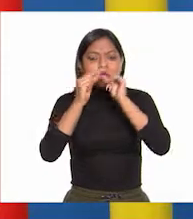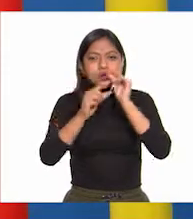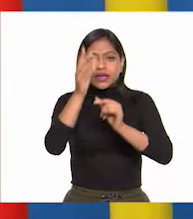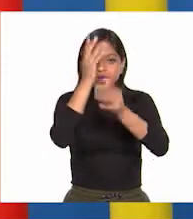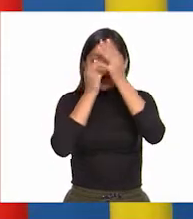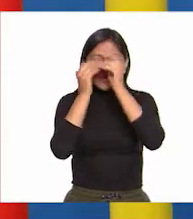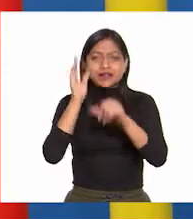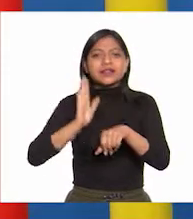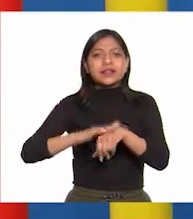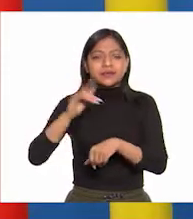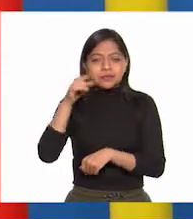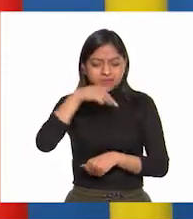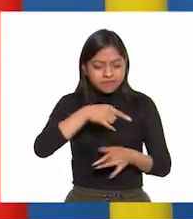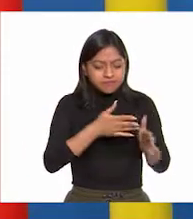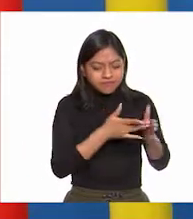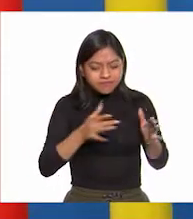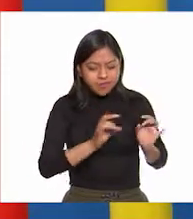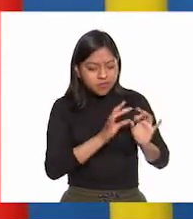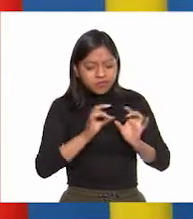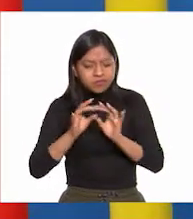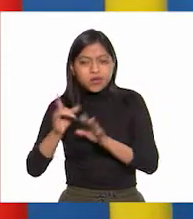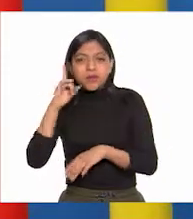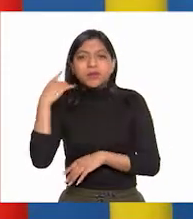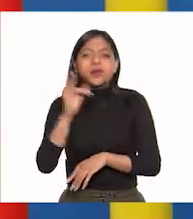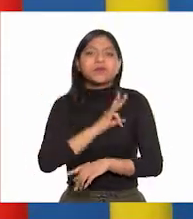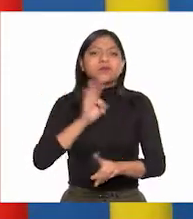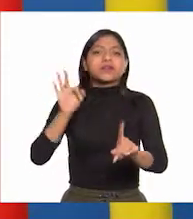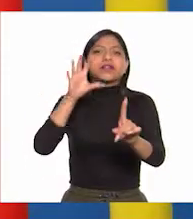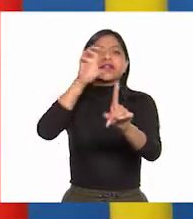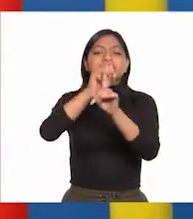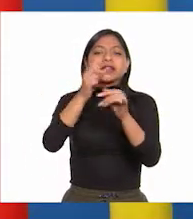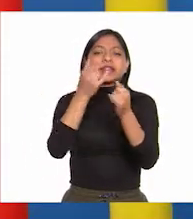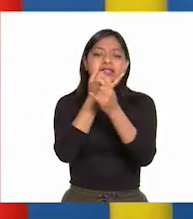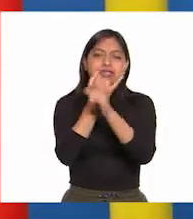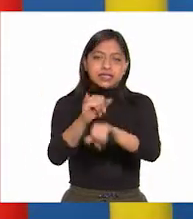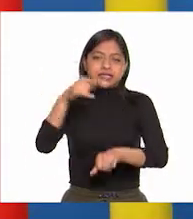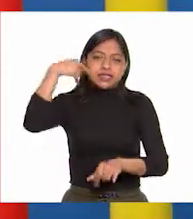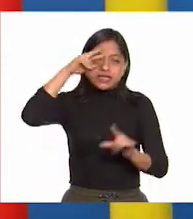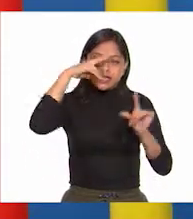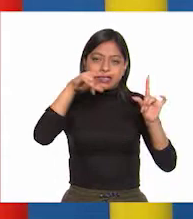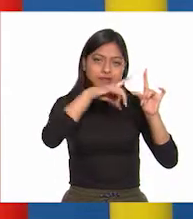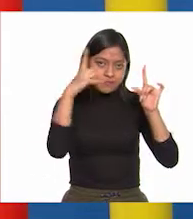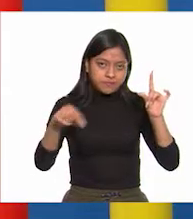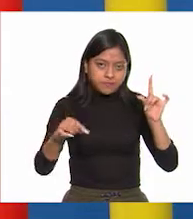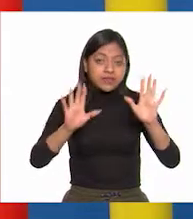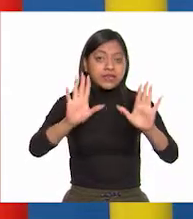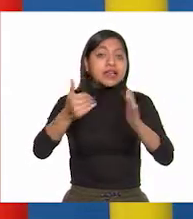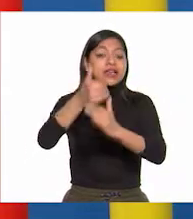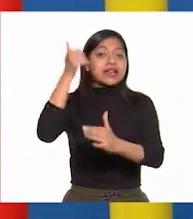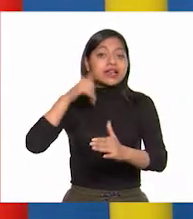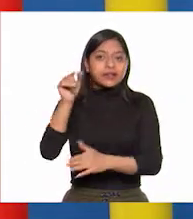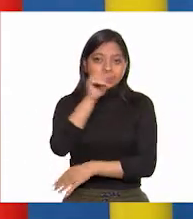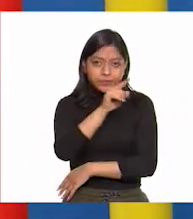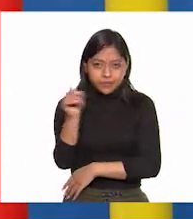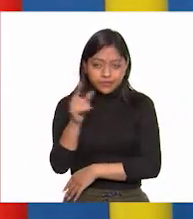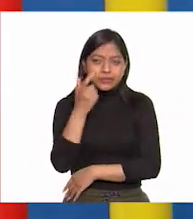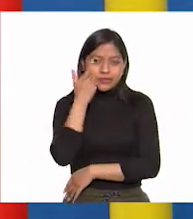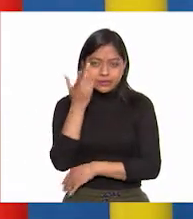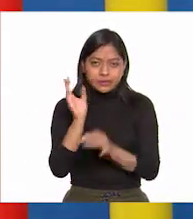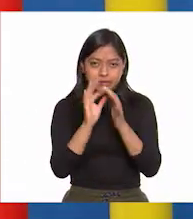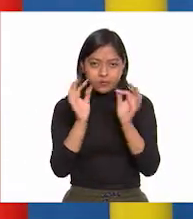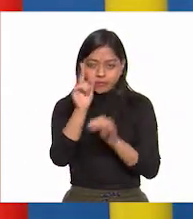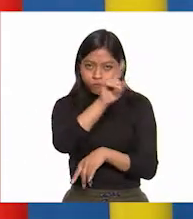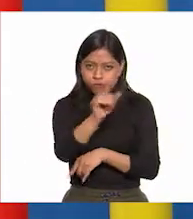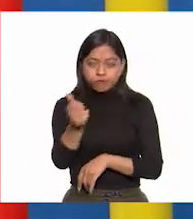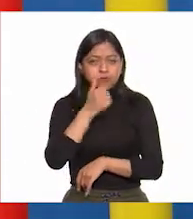mejor los hechos que dieron lugar a este importante suceso de nuestra historia como país. Antes que nada, quiero precisar a las